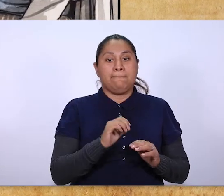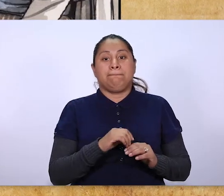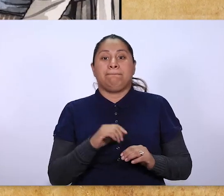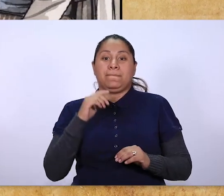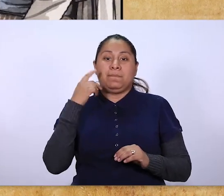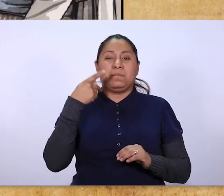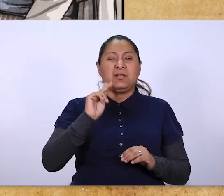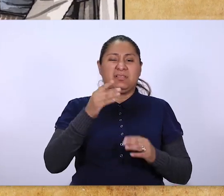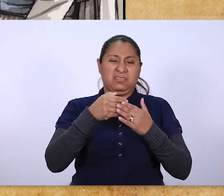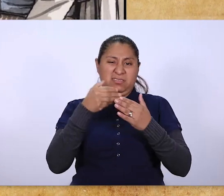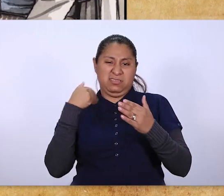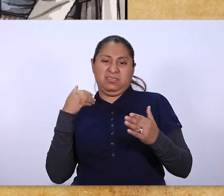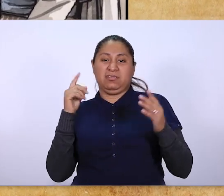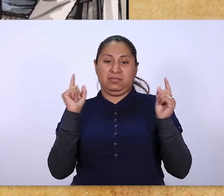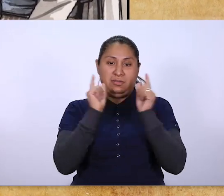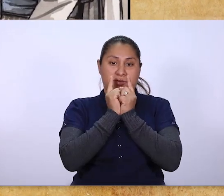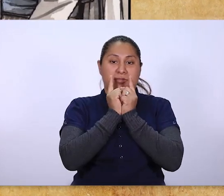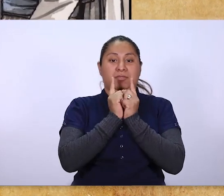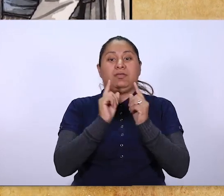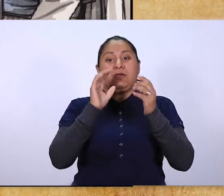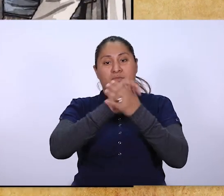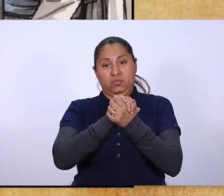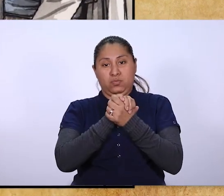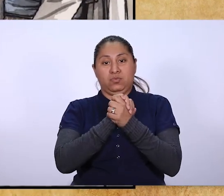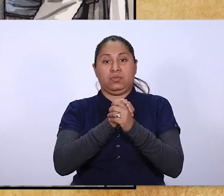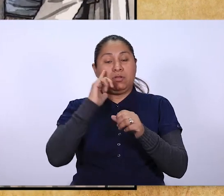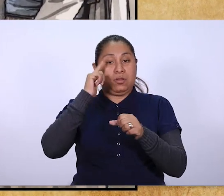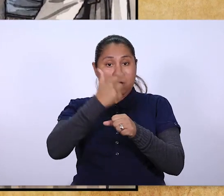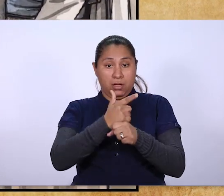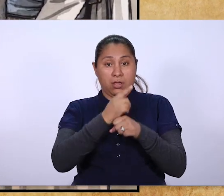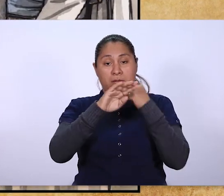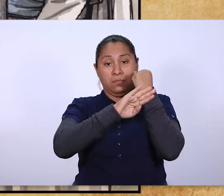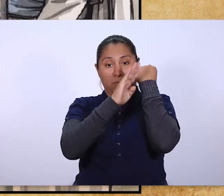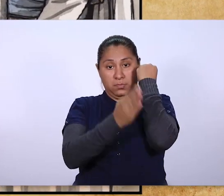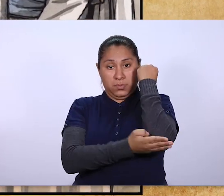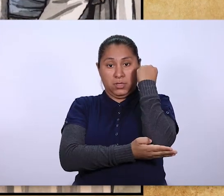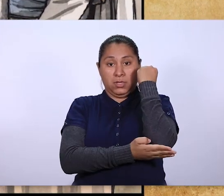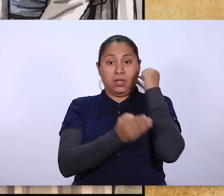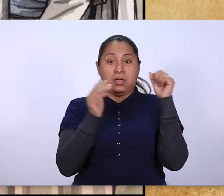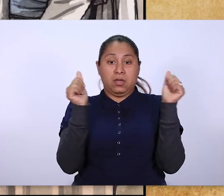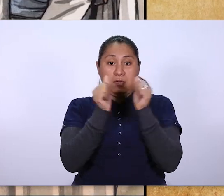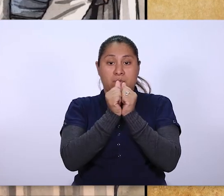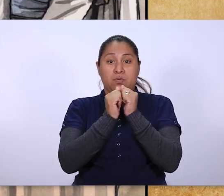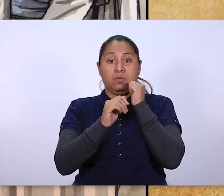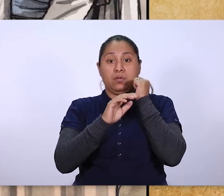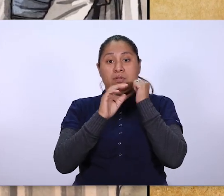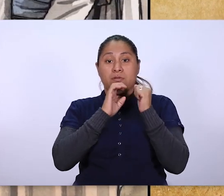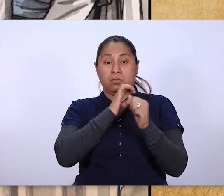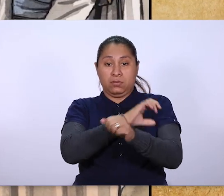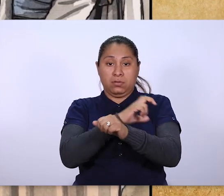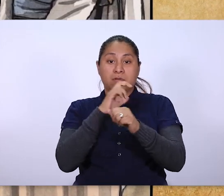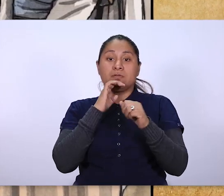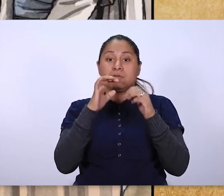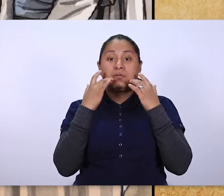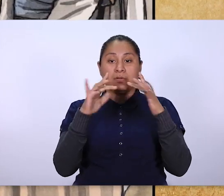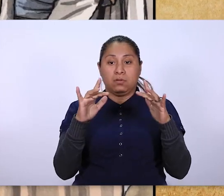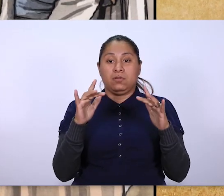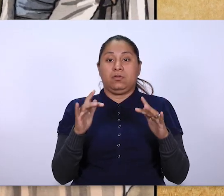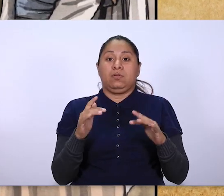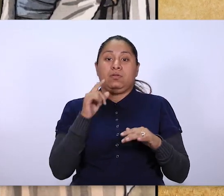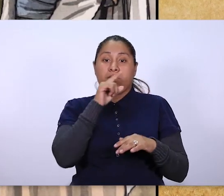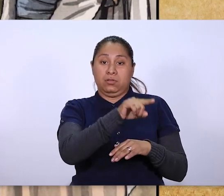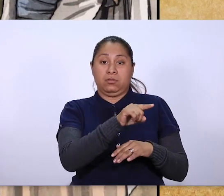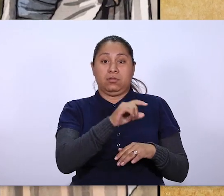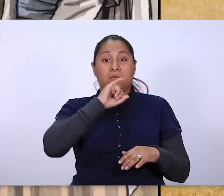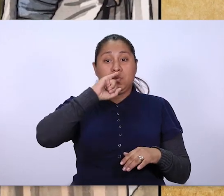Pero antes de que vivieran juntos, se encontró encinta por el poder del Espíritu Santo. José, su marido,